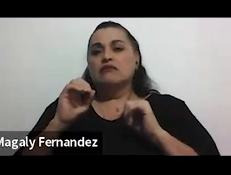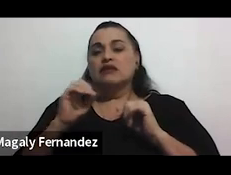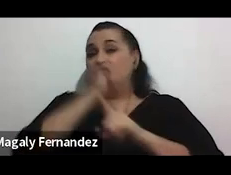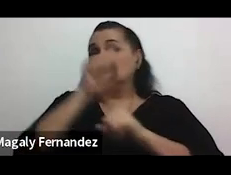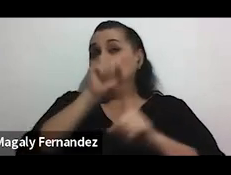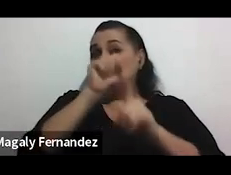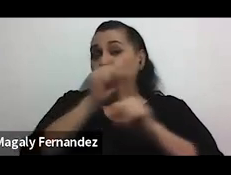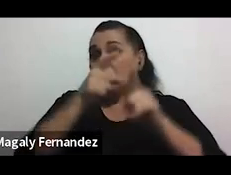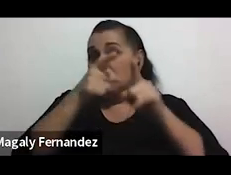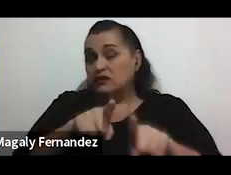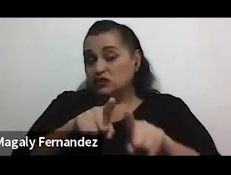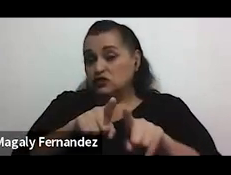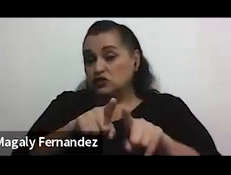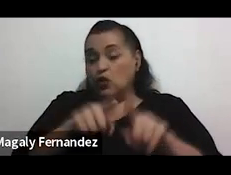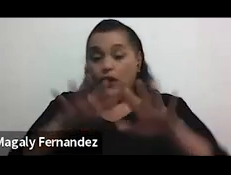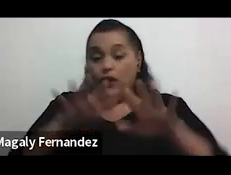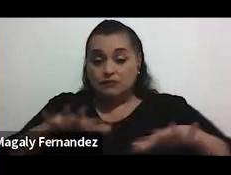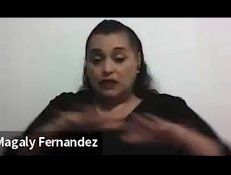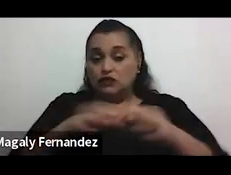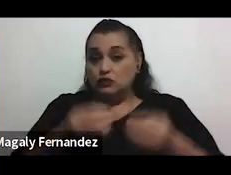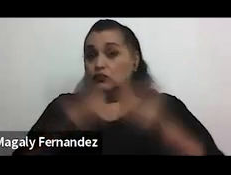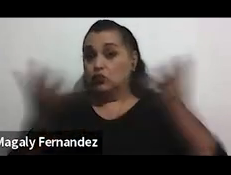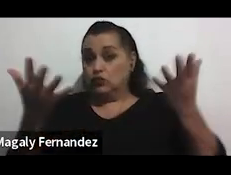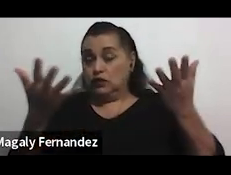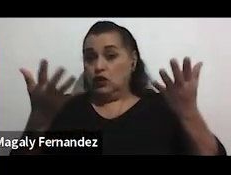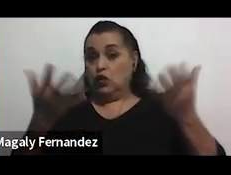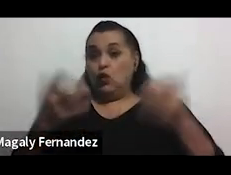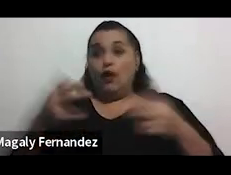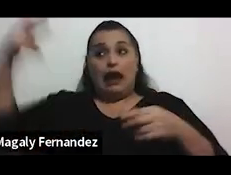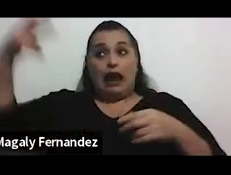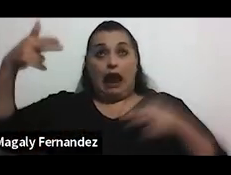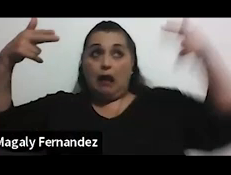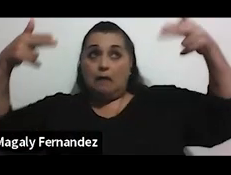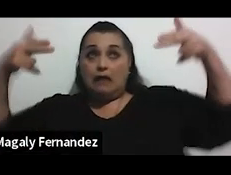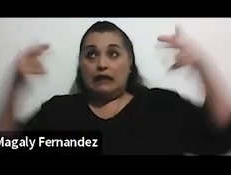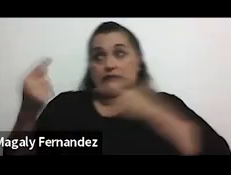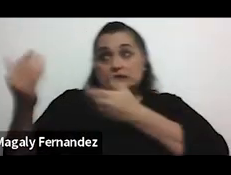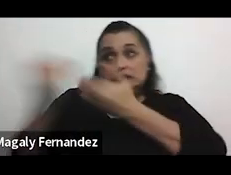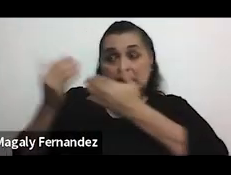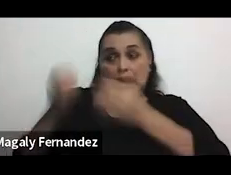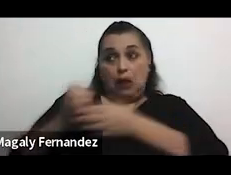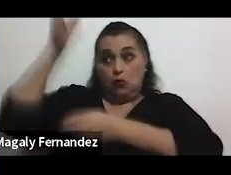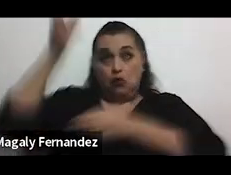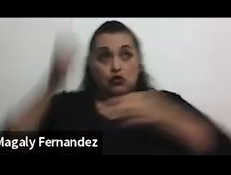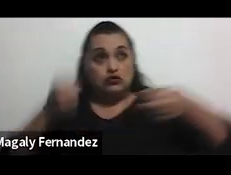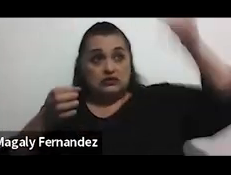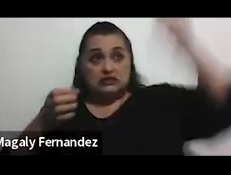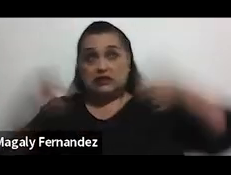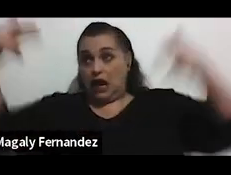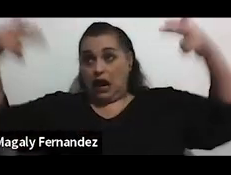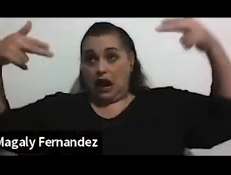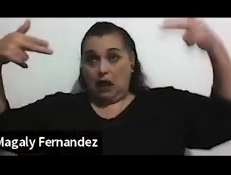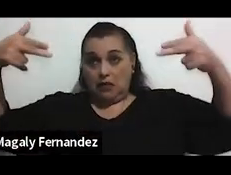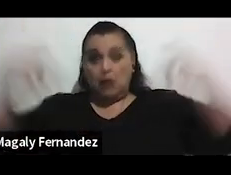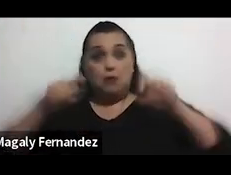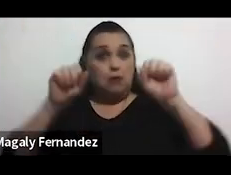pasó evidentemente en un espacio público donde tal vez había una cámara cercana y hay posibilidades de encontrar a